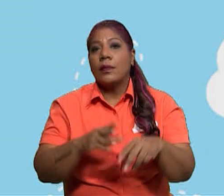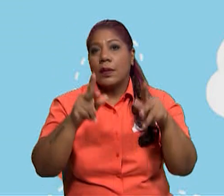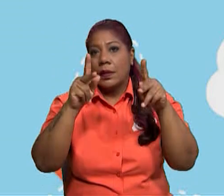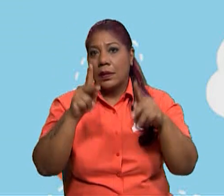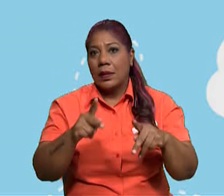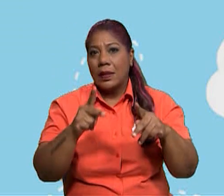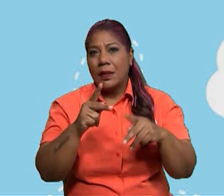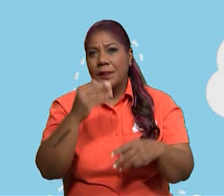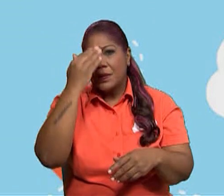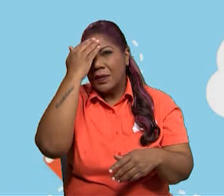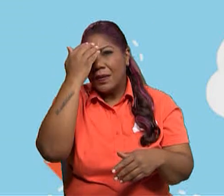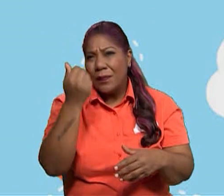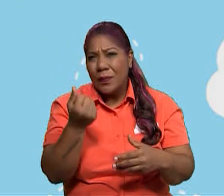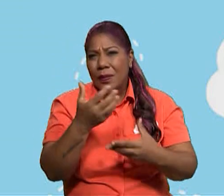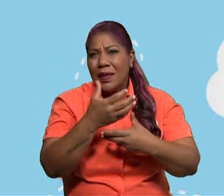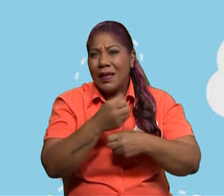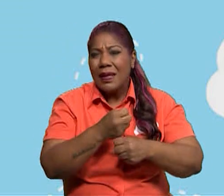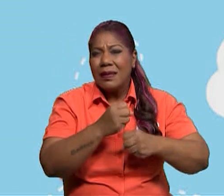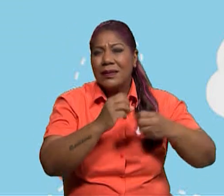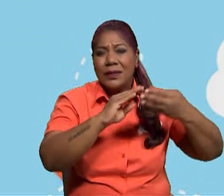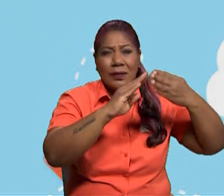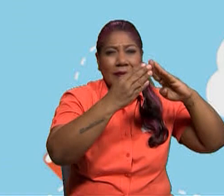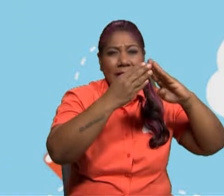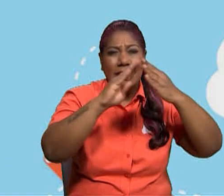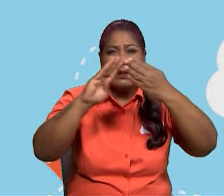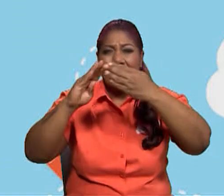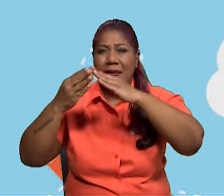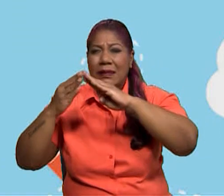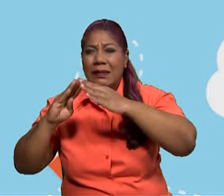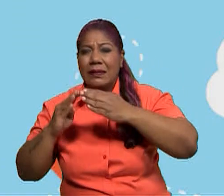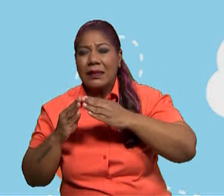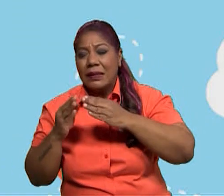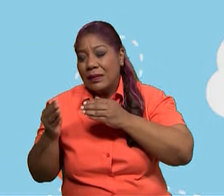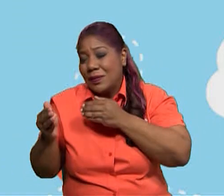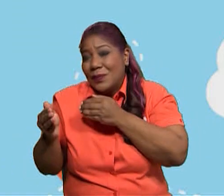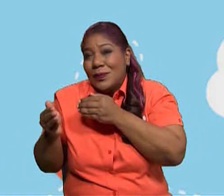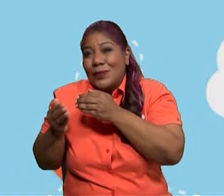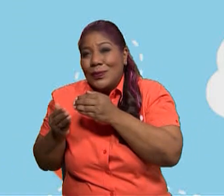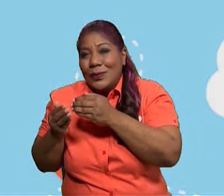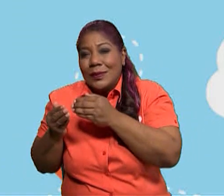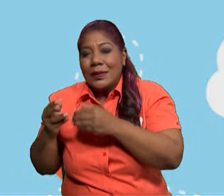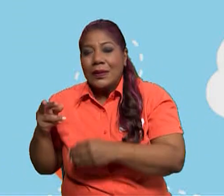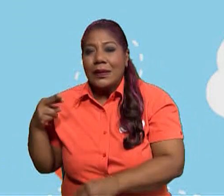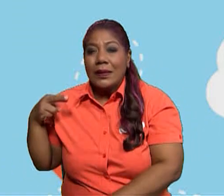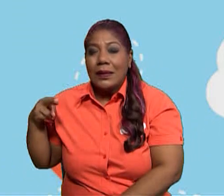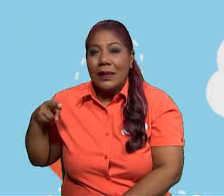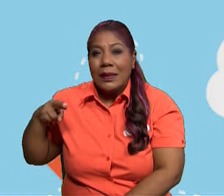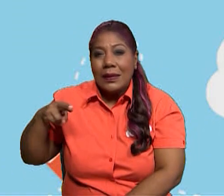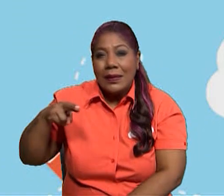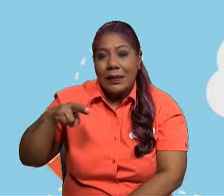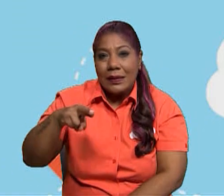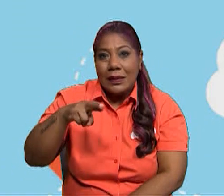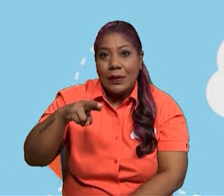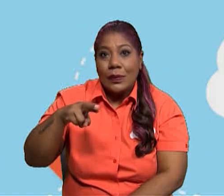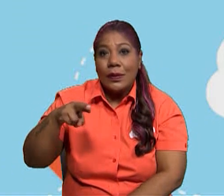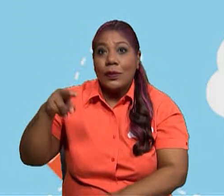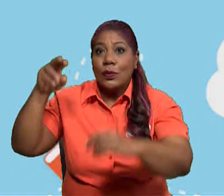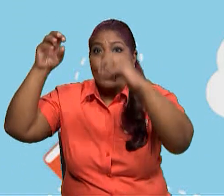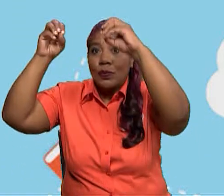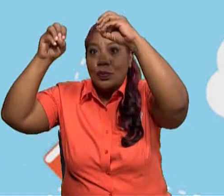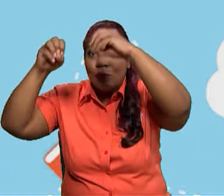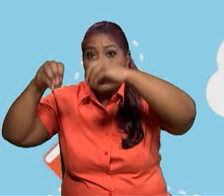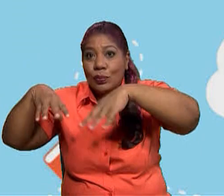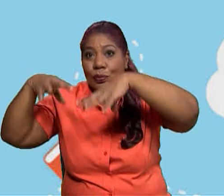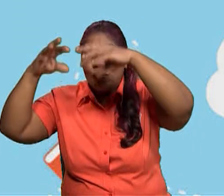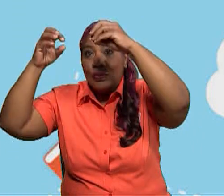viviendas a orilla de los ríos, ya que durante la época lluviosa, los ríos se desbordan y se llevan a su paso